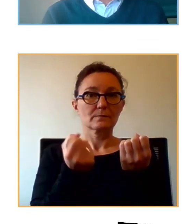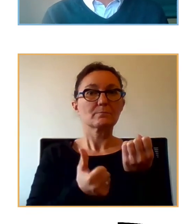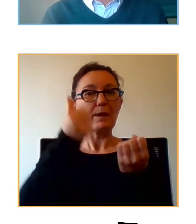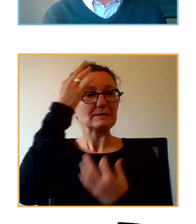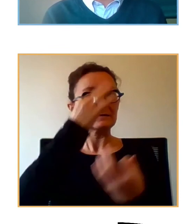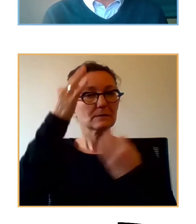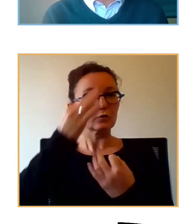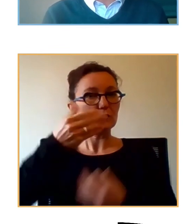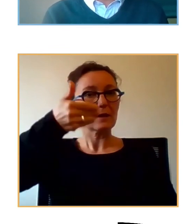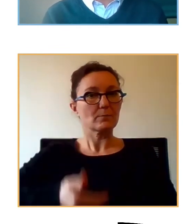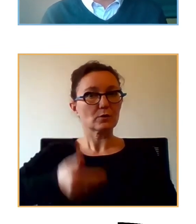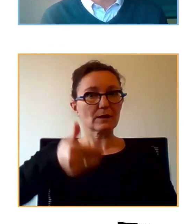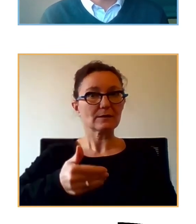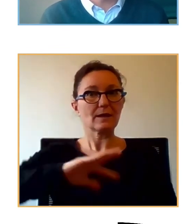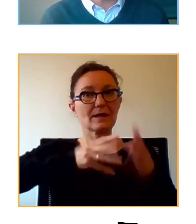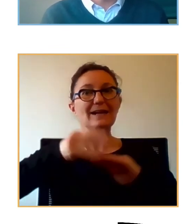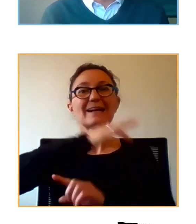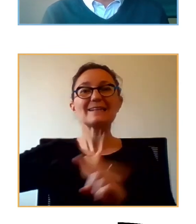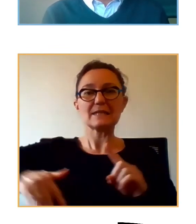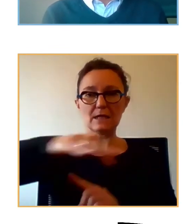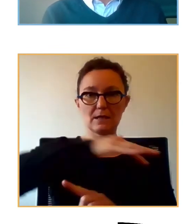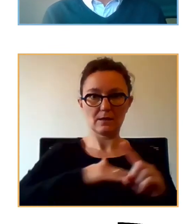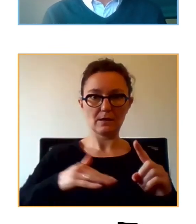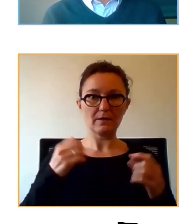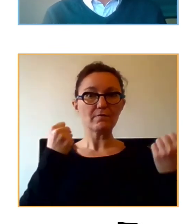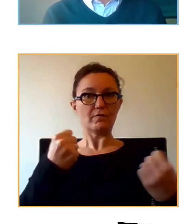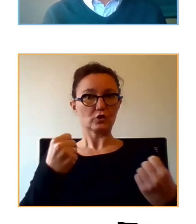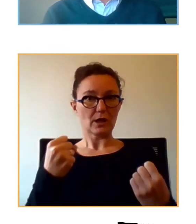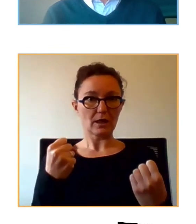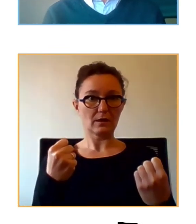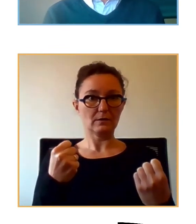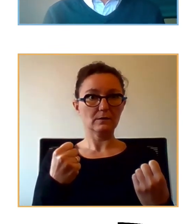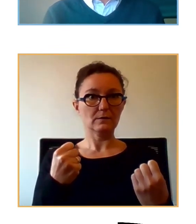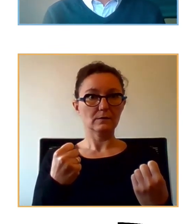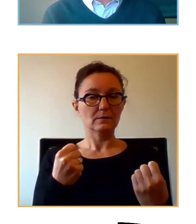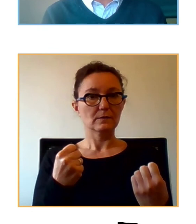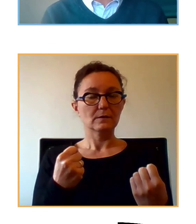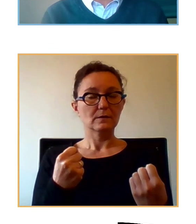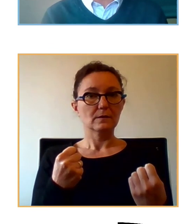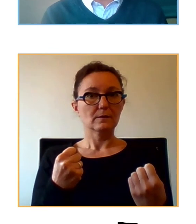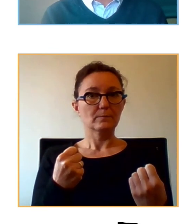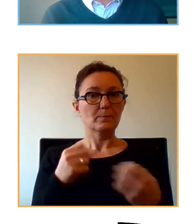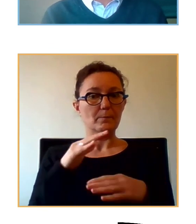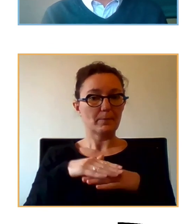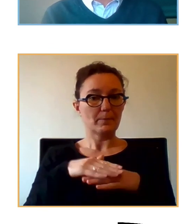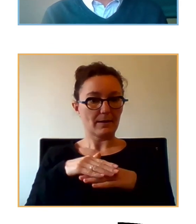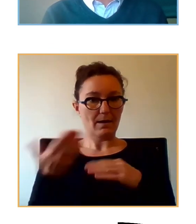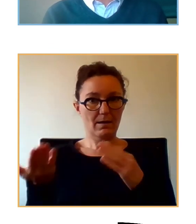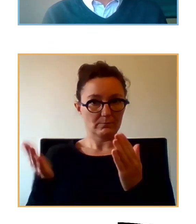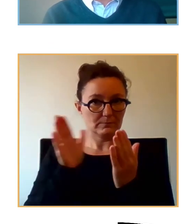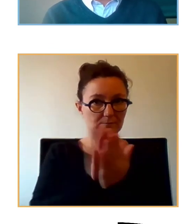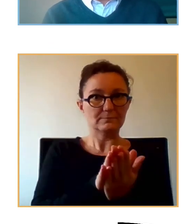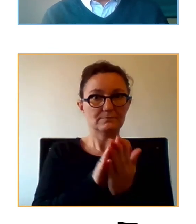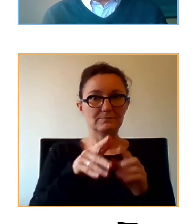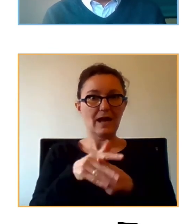importancia de la resiliencia, de la fortaleza que tenemos que tener de cara a toda la situación que se nos avicina